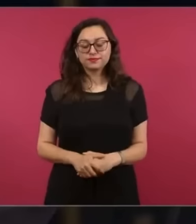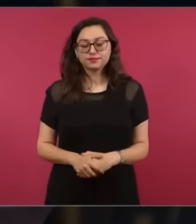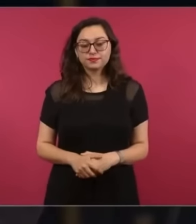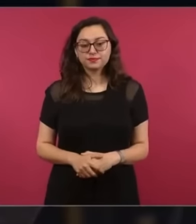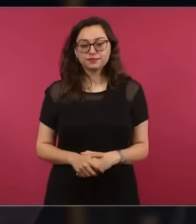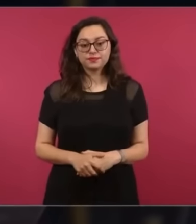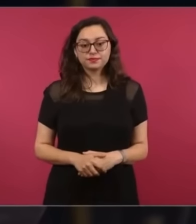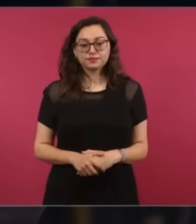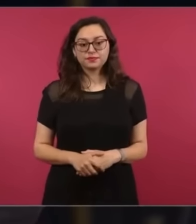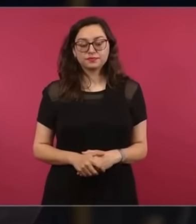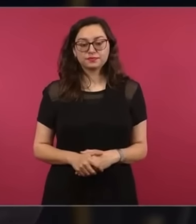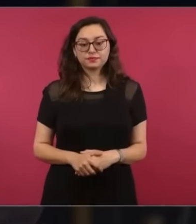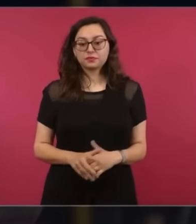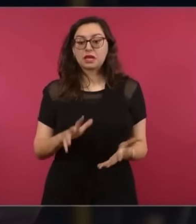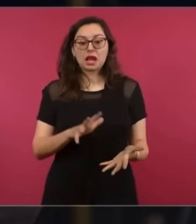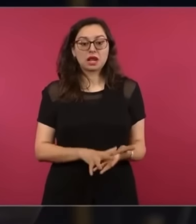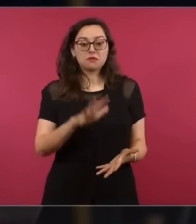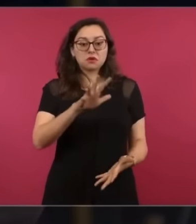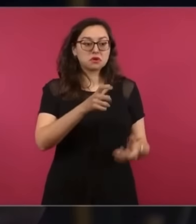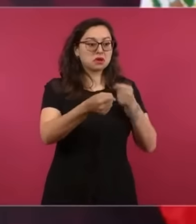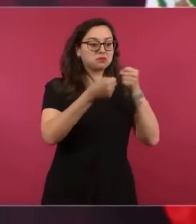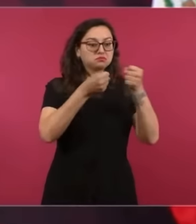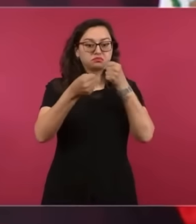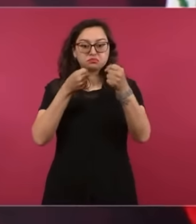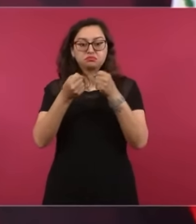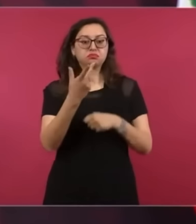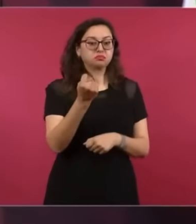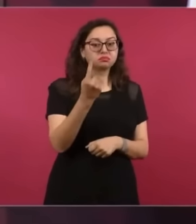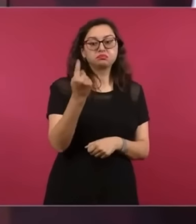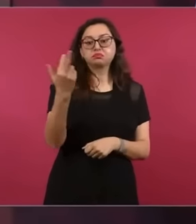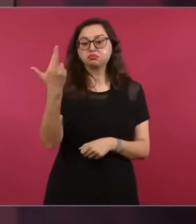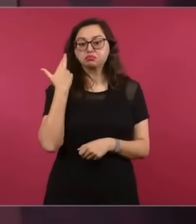la mayoría de los medios están enojados, la mayoría.